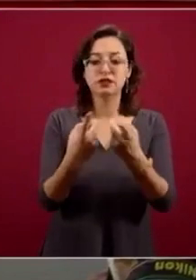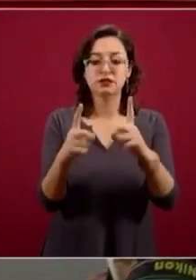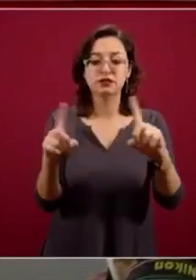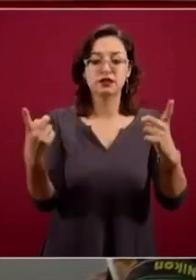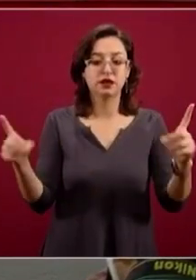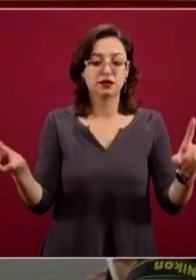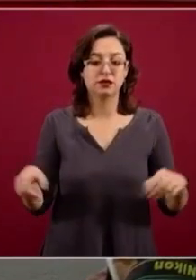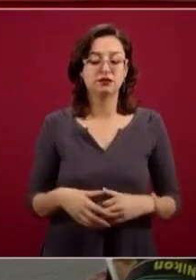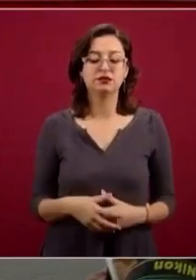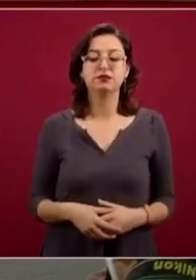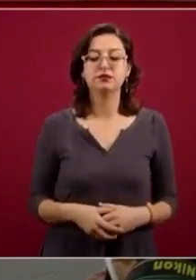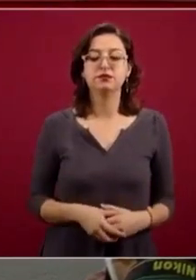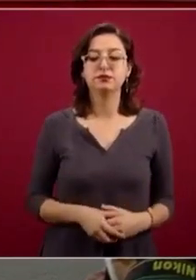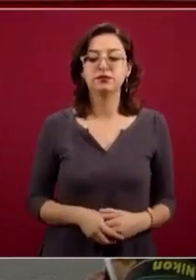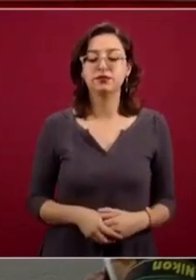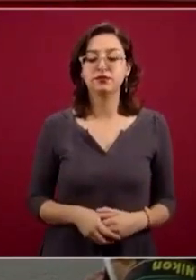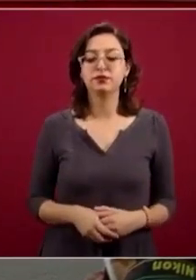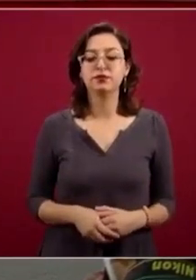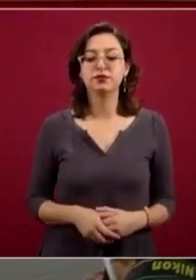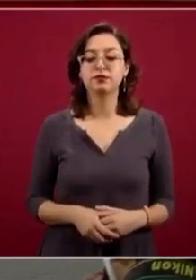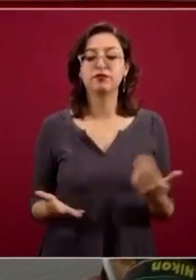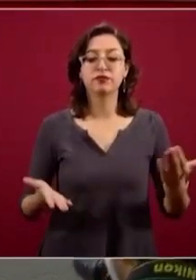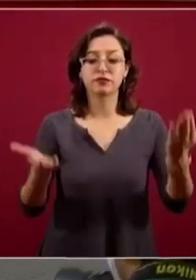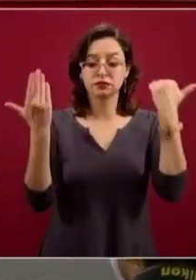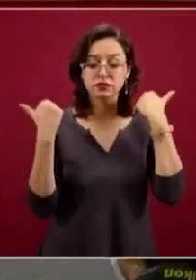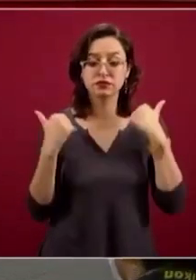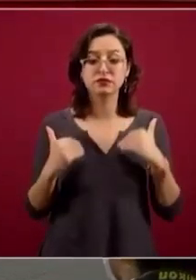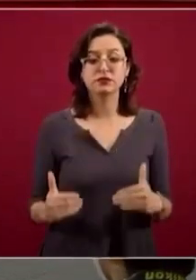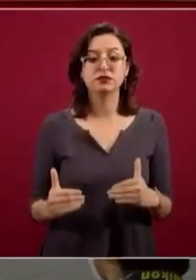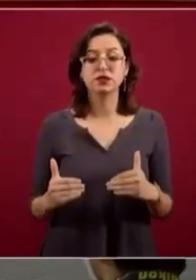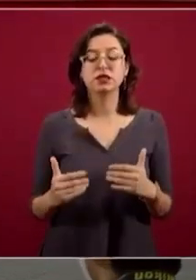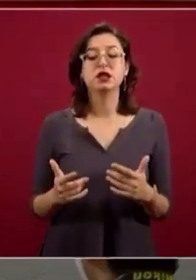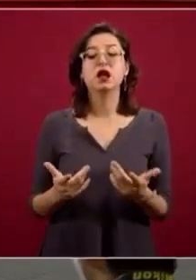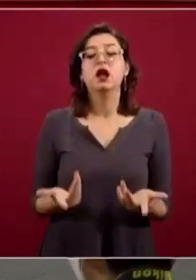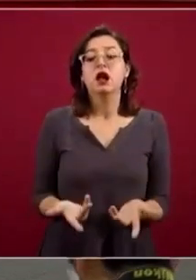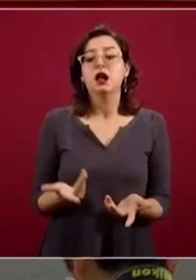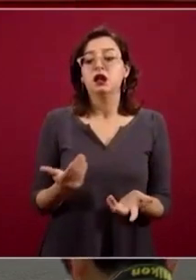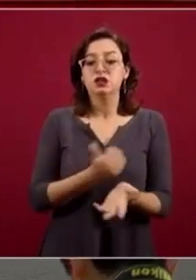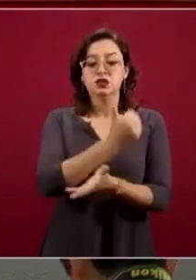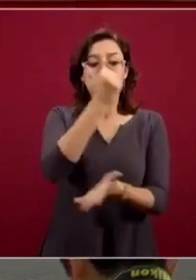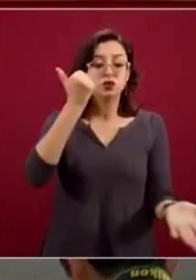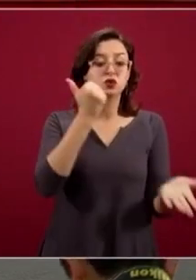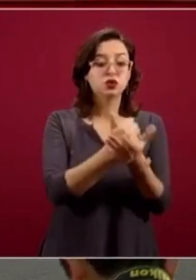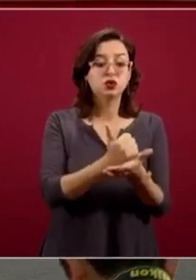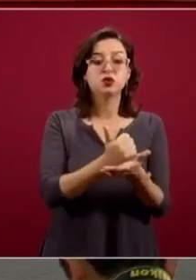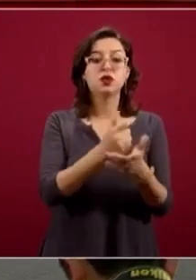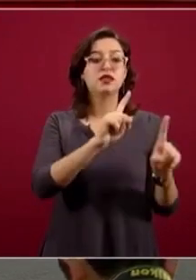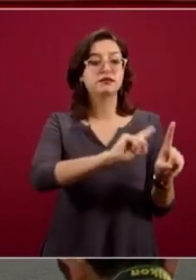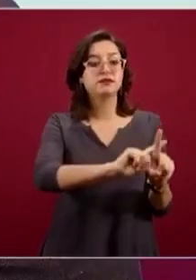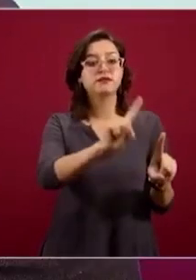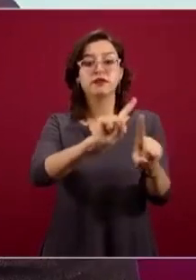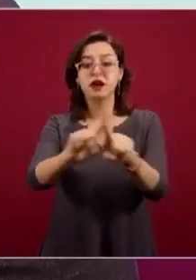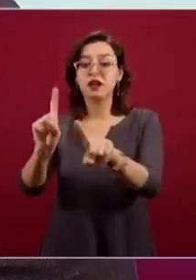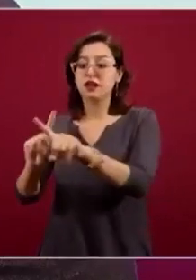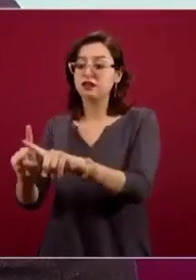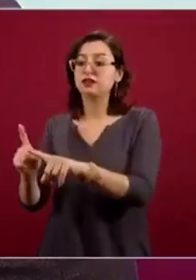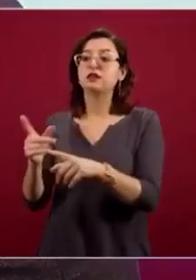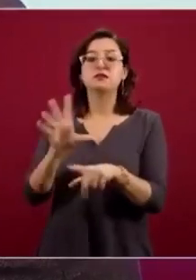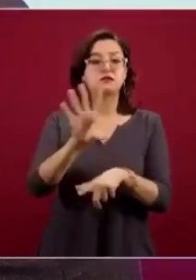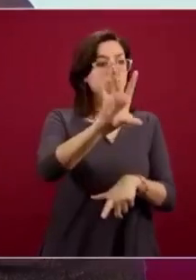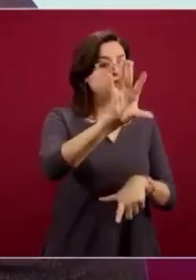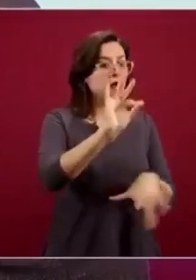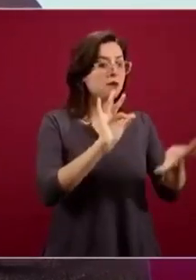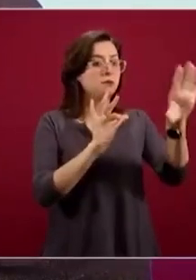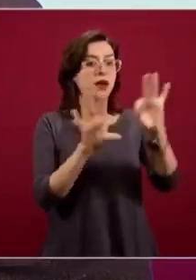parte de la presentación se centra en el mecanismo de selección de las ciudades que empezamos a trabajar en el 2019.